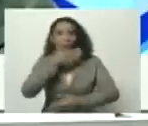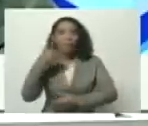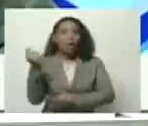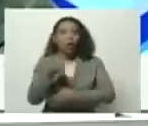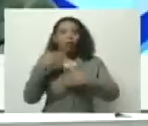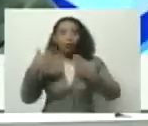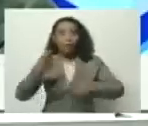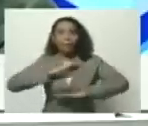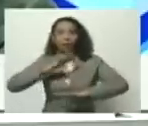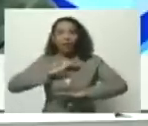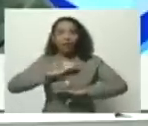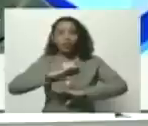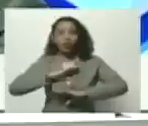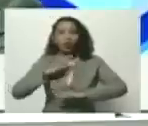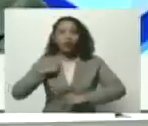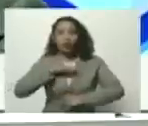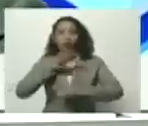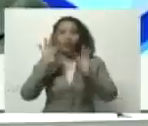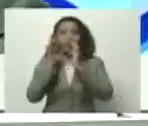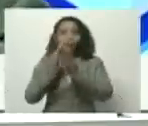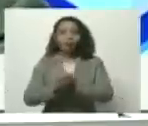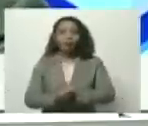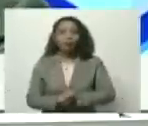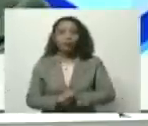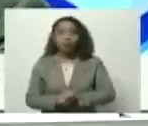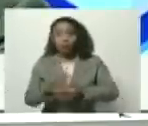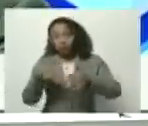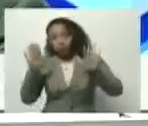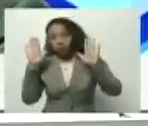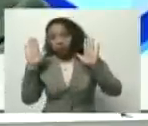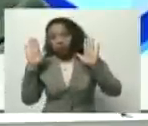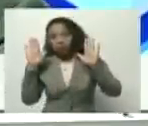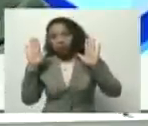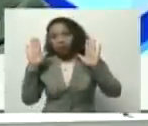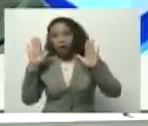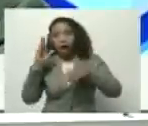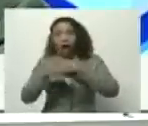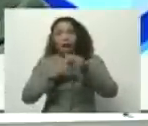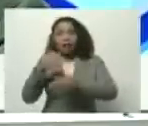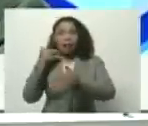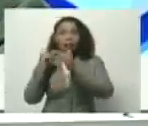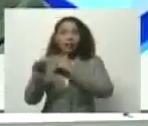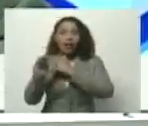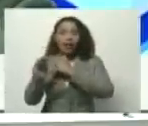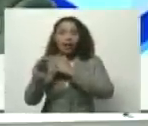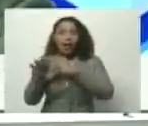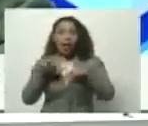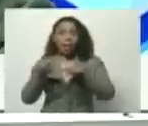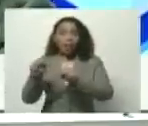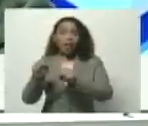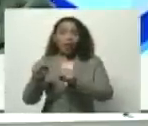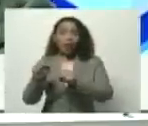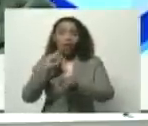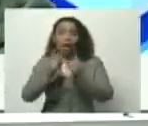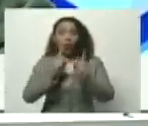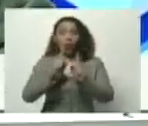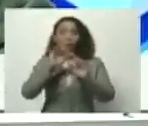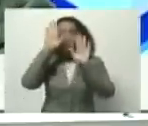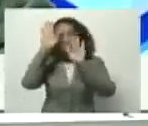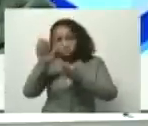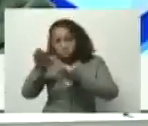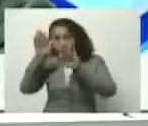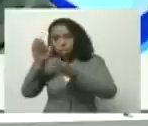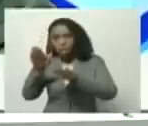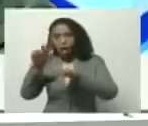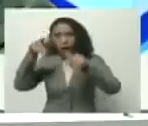bienestar de nuestra familia y por supuesto dando un mensaje al imperio y a los lacayos criollos de